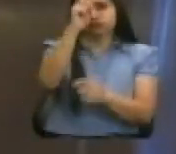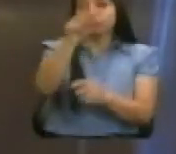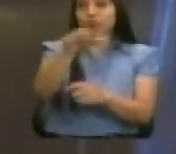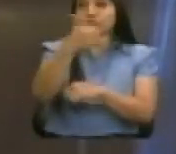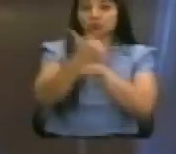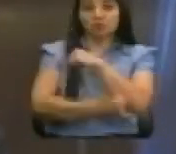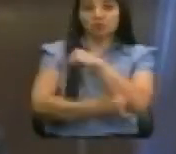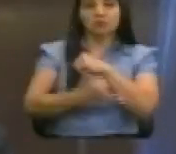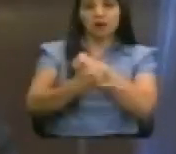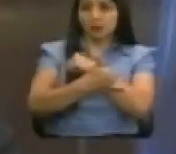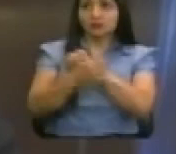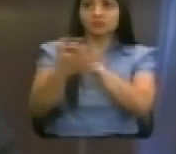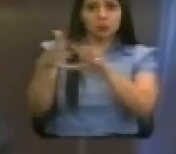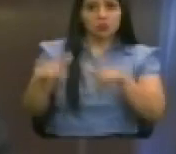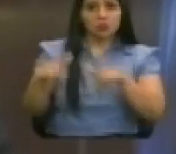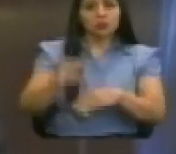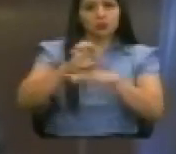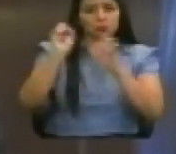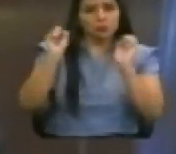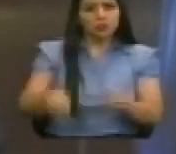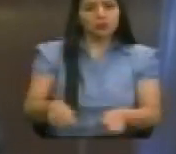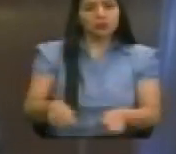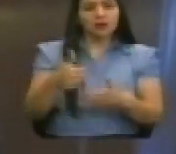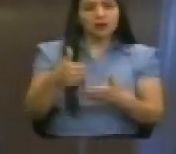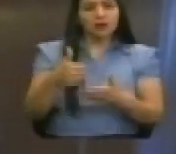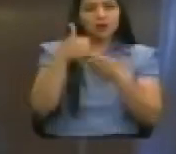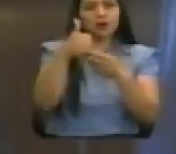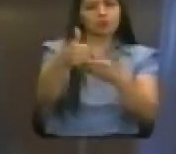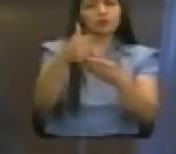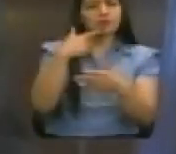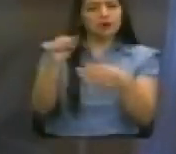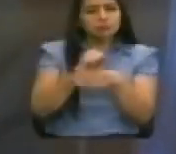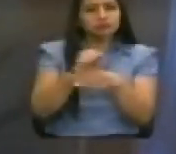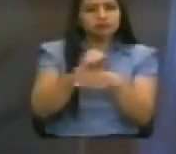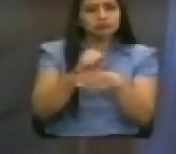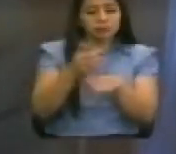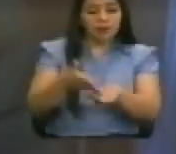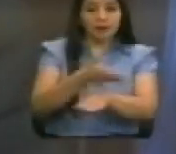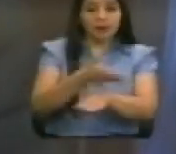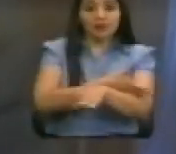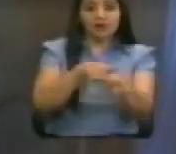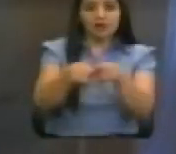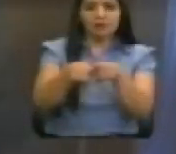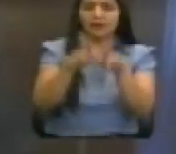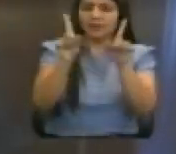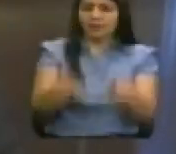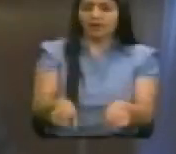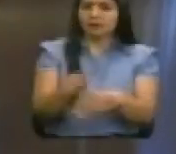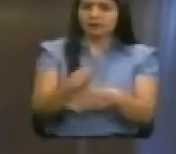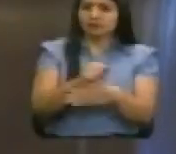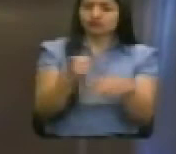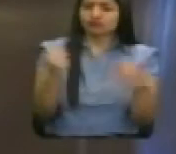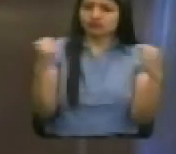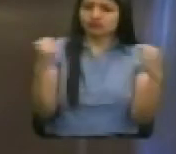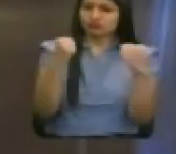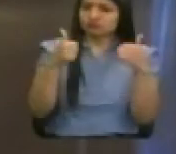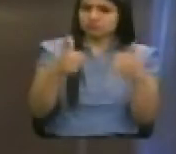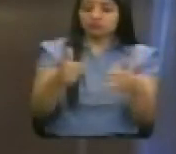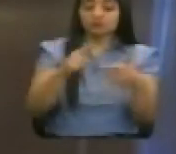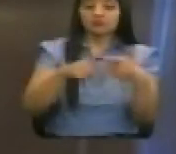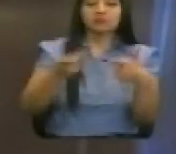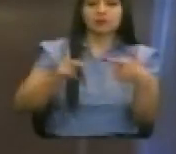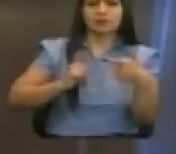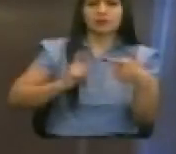países, que se les ayude una preparación previo a las competencias, que haya una remuneración